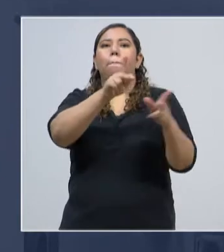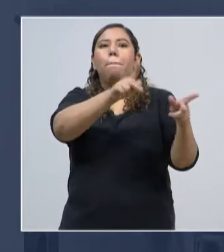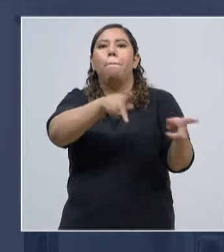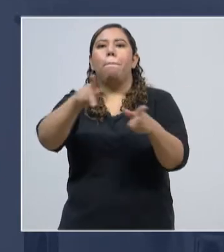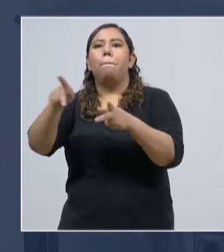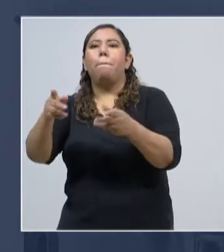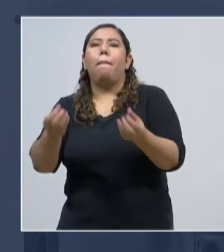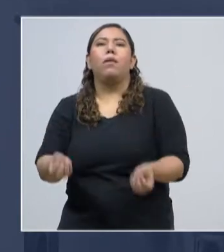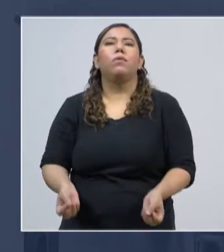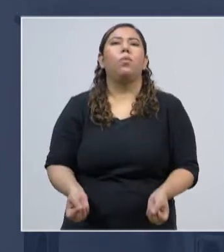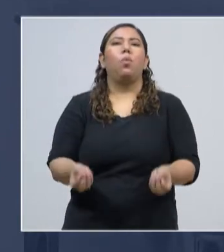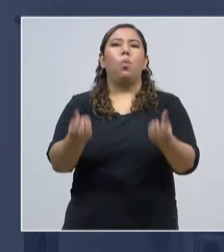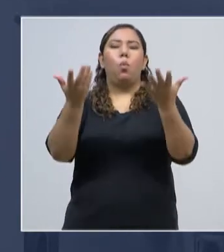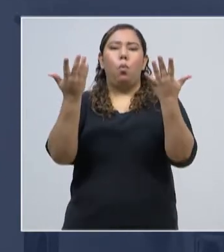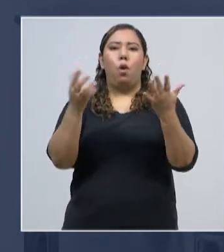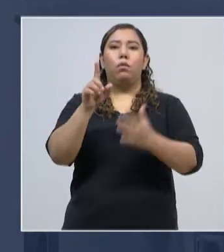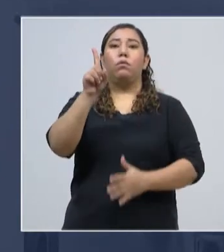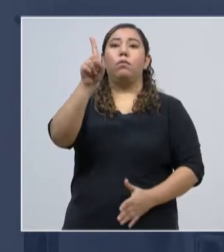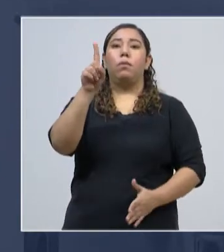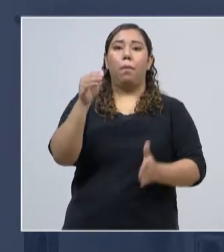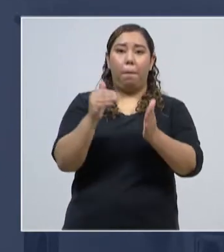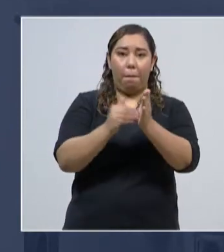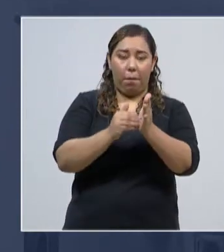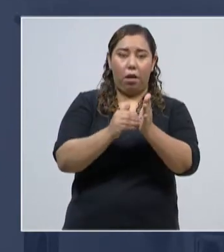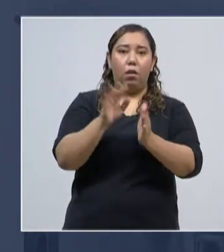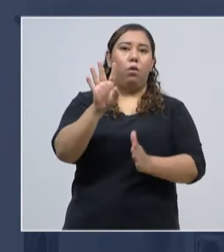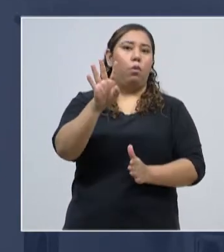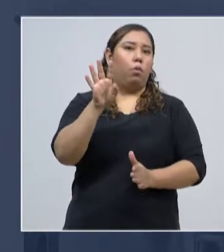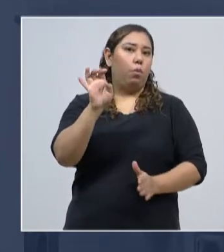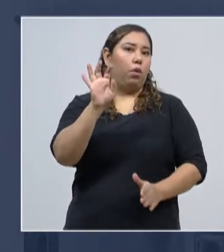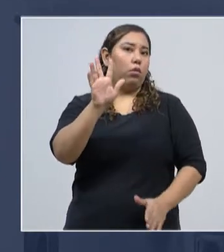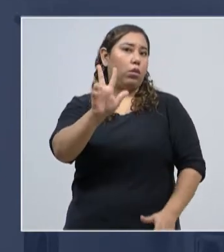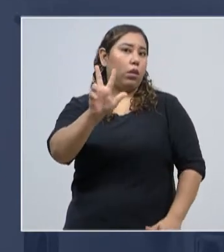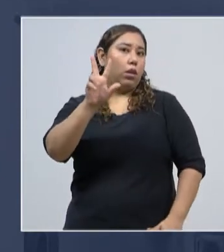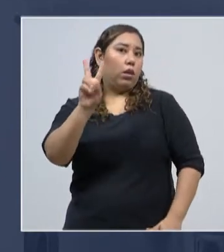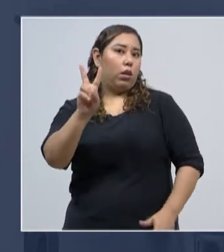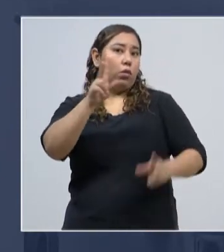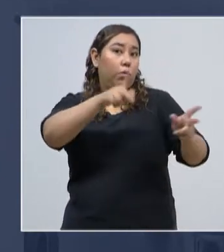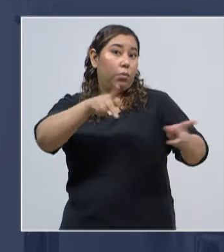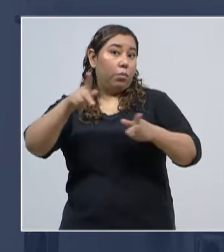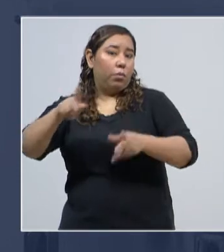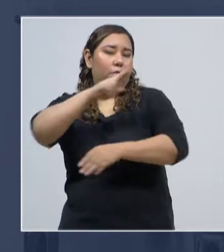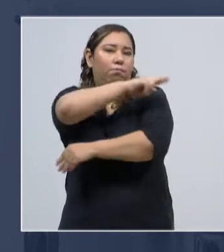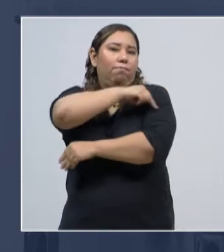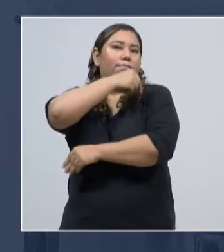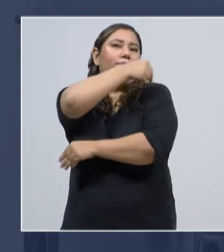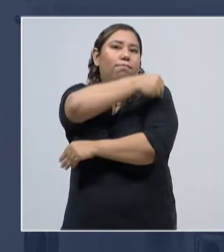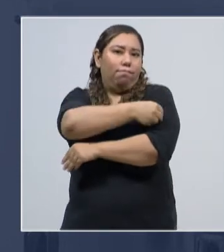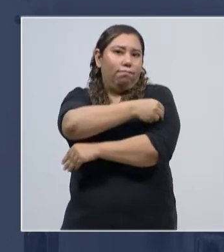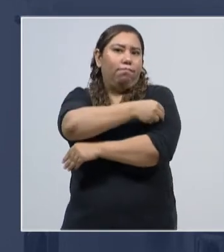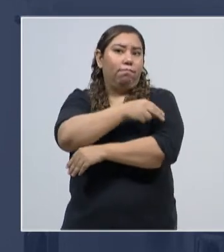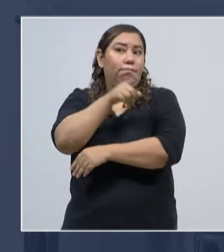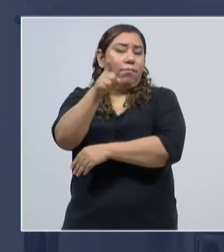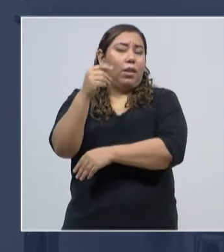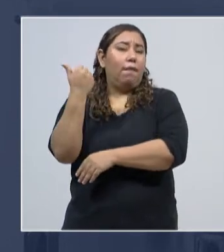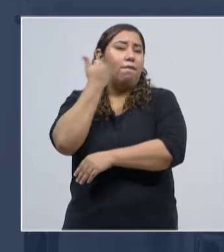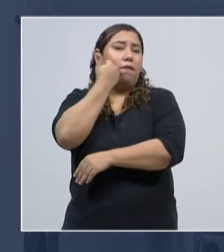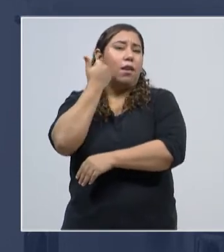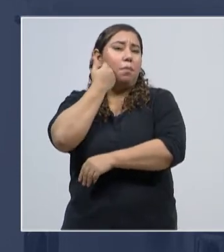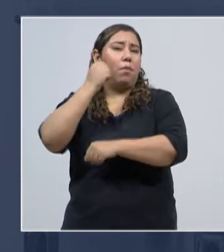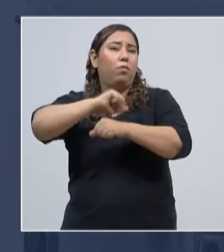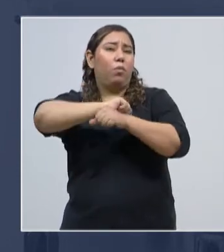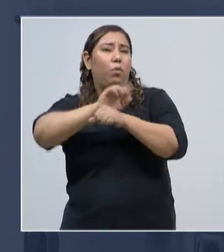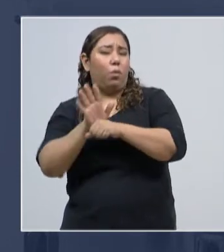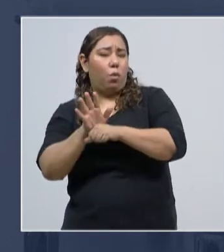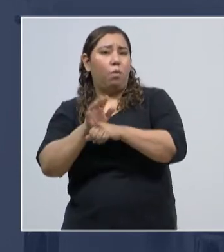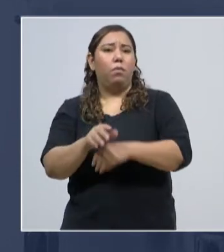país tenemos 1,432 personas hospitalizadas a consecuencia de COVID-19, de las cuales